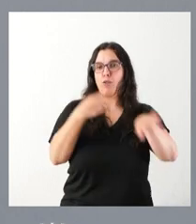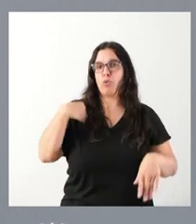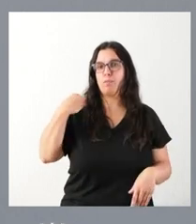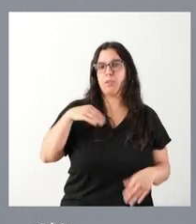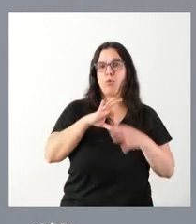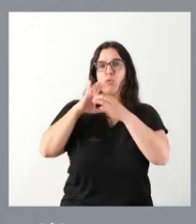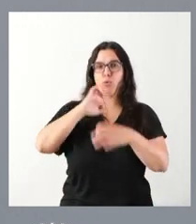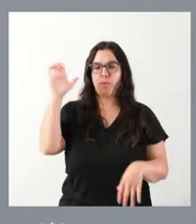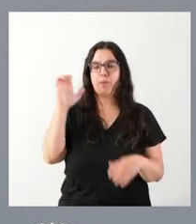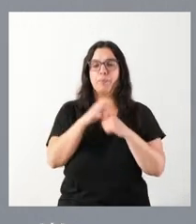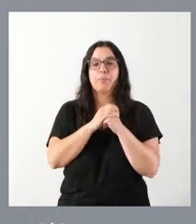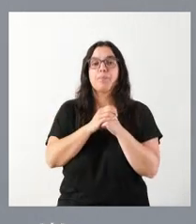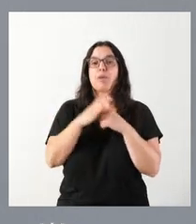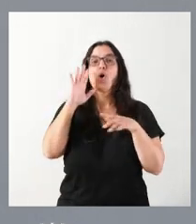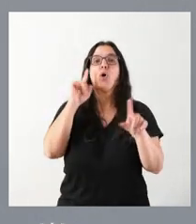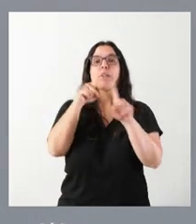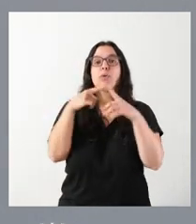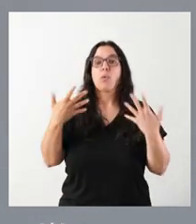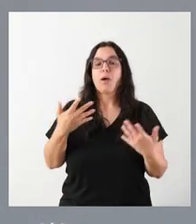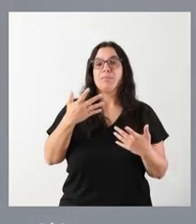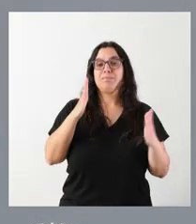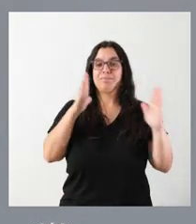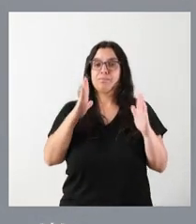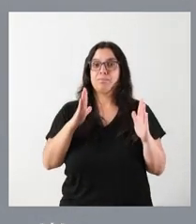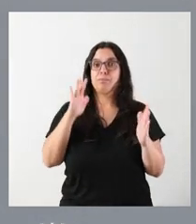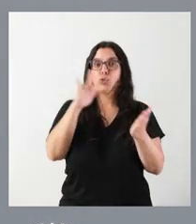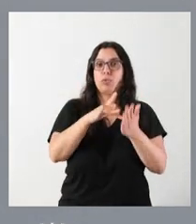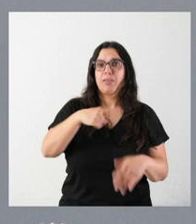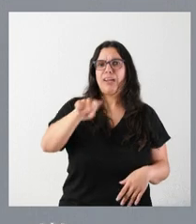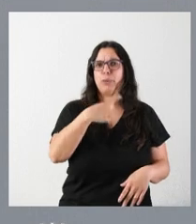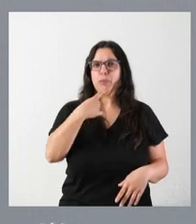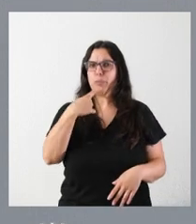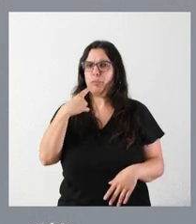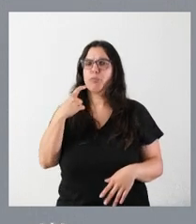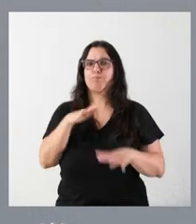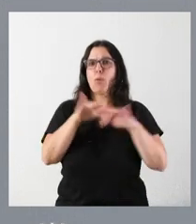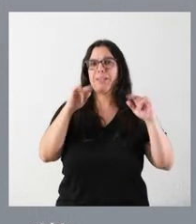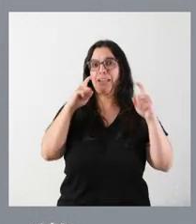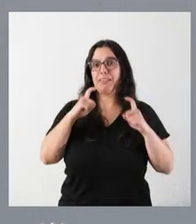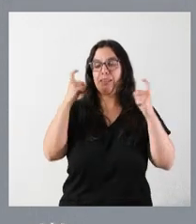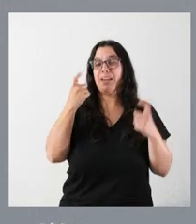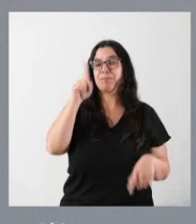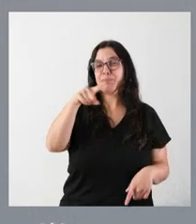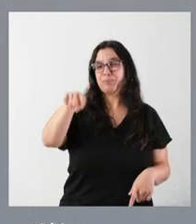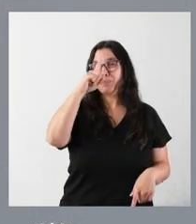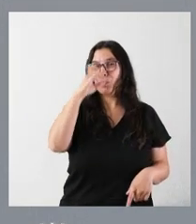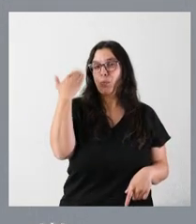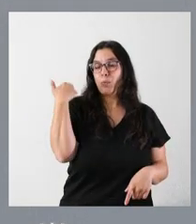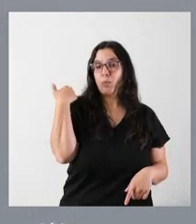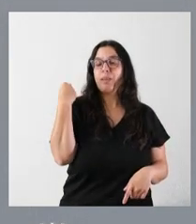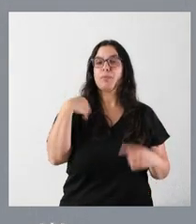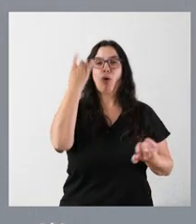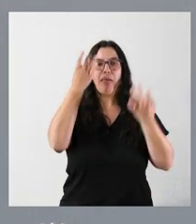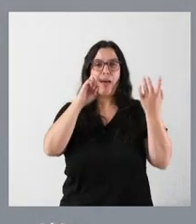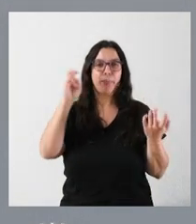de la Unión Europea. El objetivo es compensar las dificultades que ha atravesado el colectivo de autónomos en Castilla y León y recordarán ustedes que entre estas iniciativas